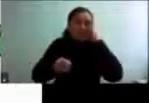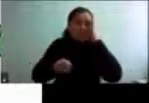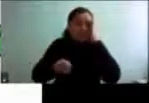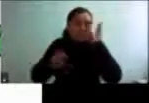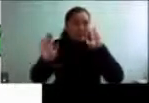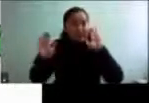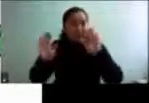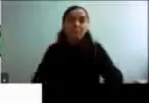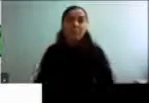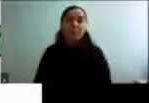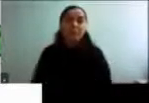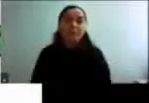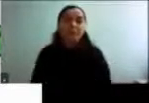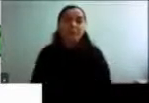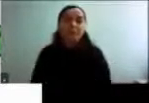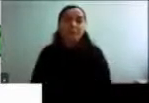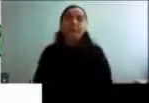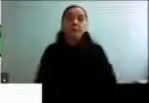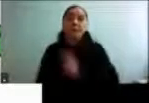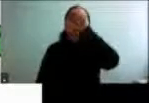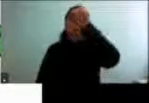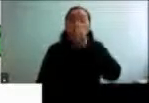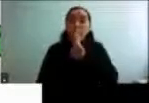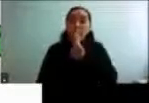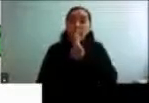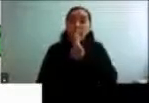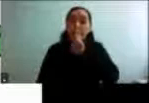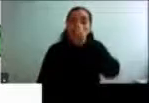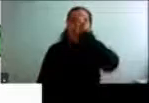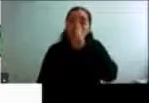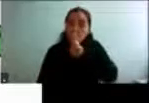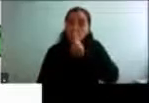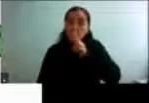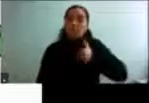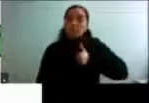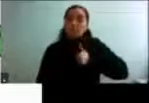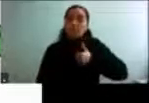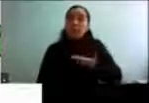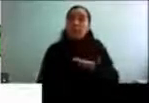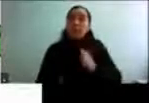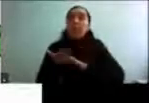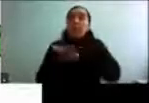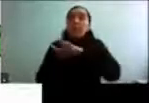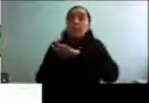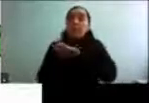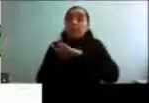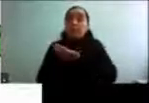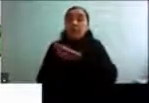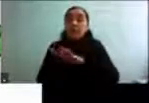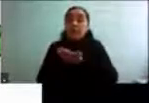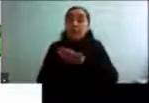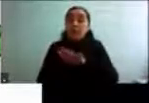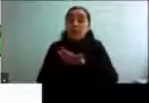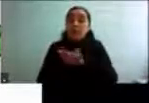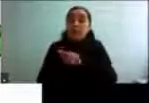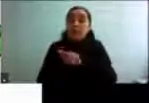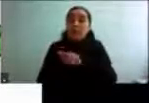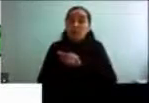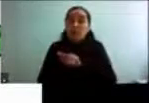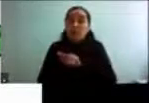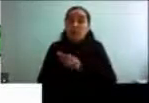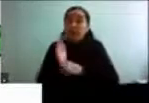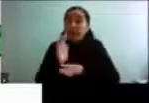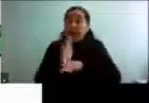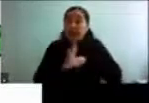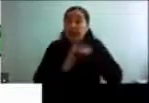Cambios también a nivel de los roles que cumplimos las personas, ¿no? Por ejemplo, uno de los grandes cambios que enfrentan las personas